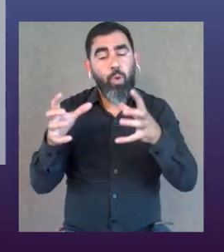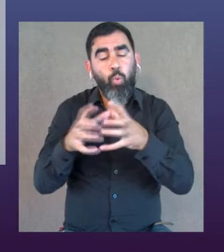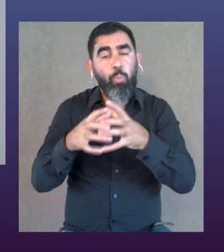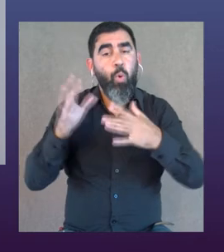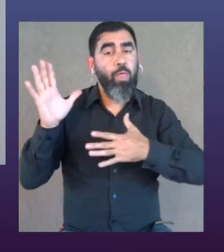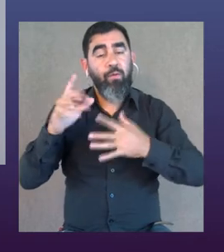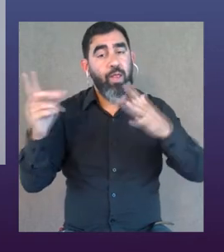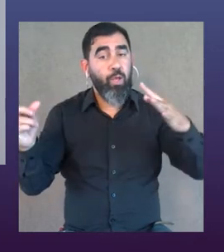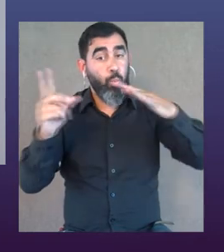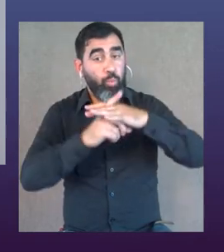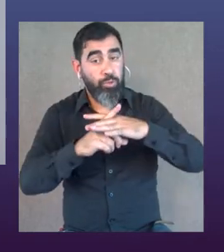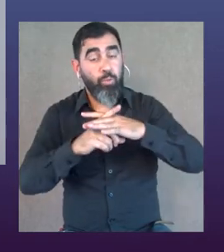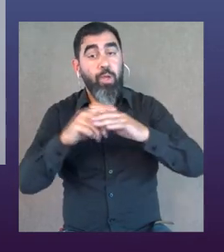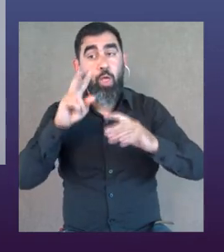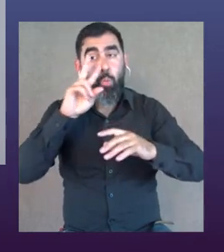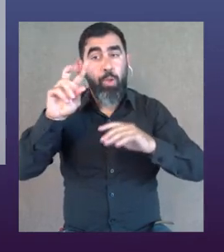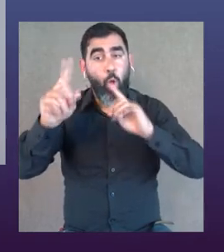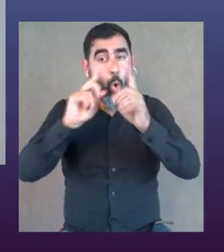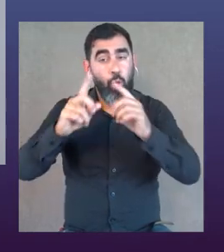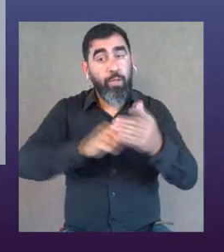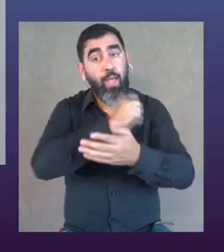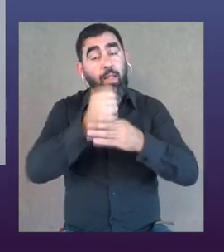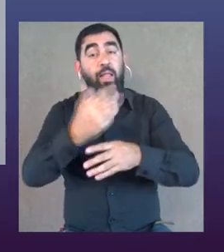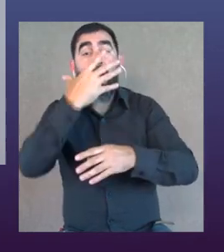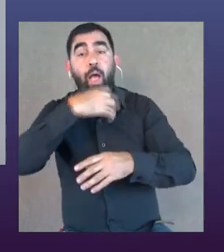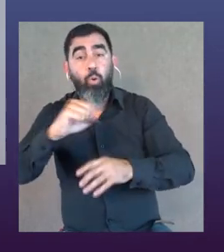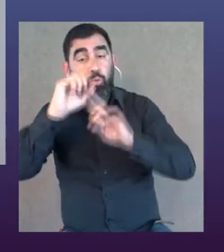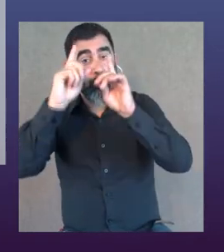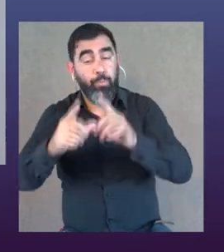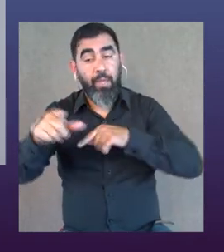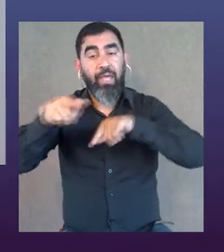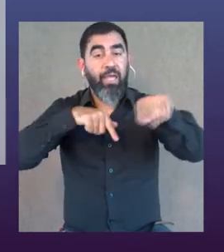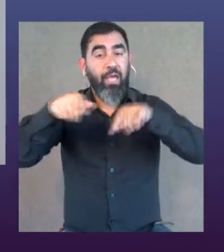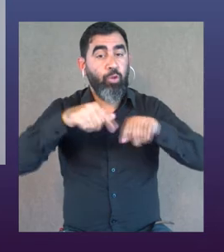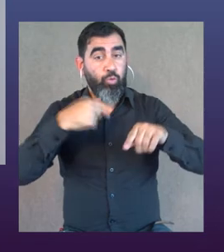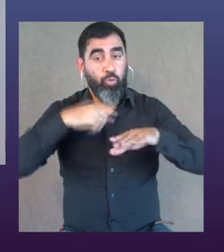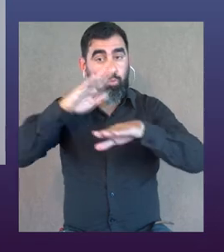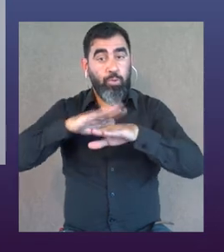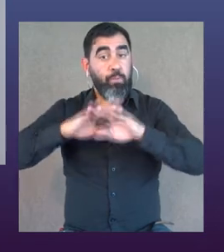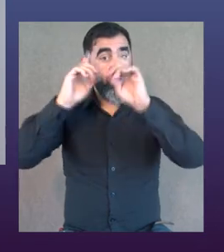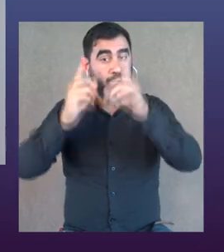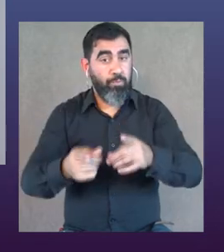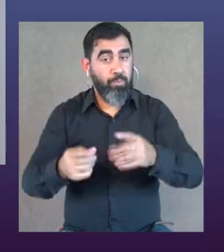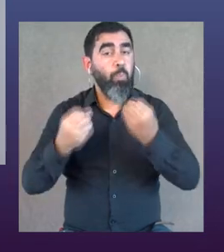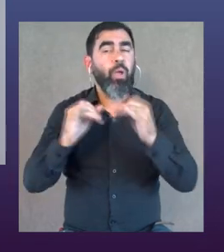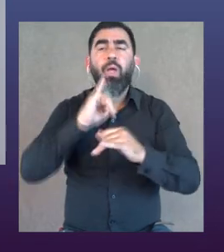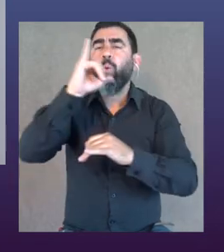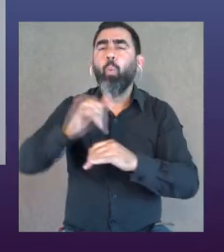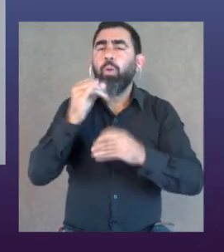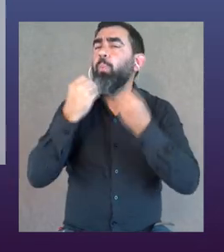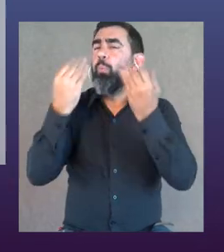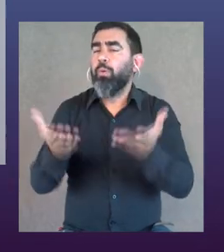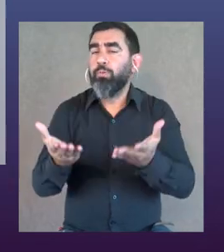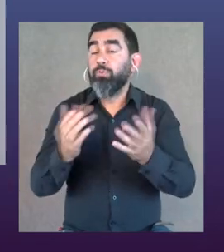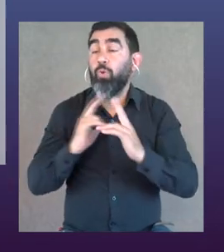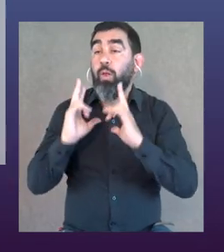años grupos de danza inclusiva, y desde el 2011 hasta el pasado agosto también gestioné espacio. Entonces, ¿por